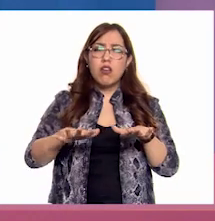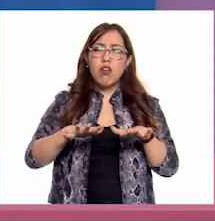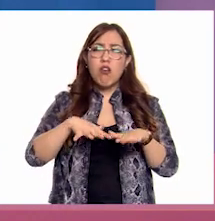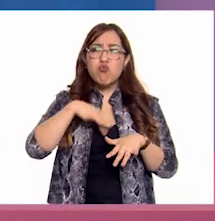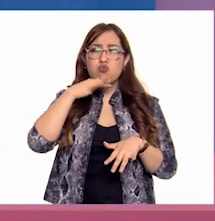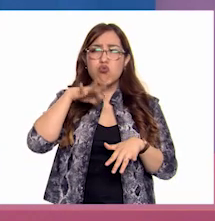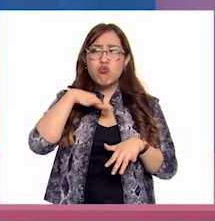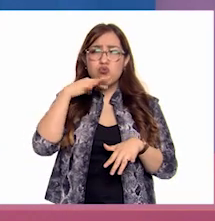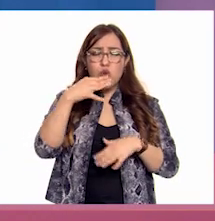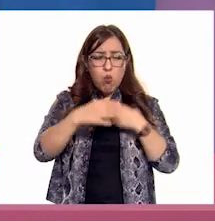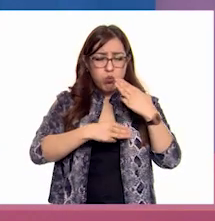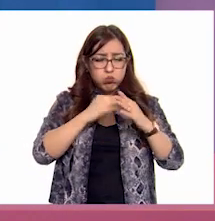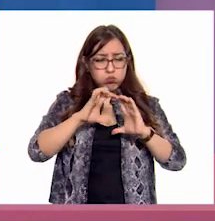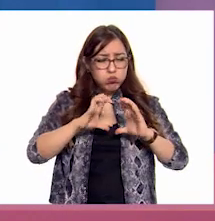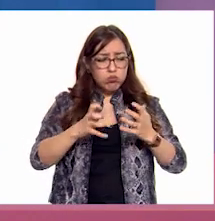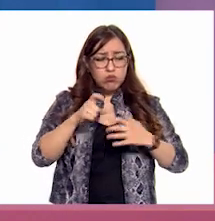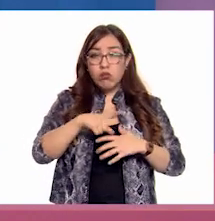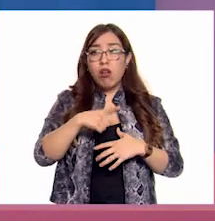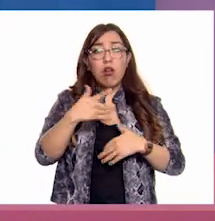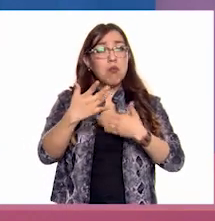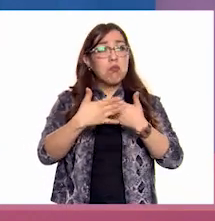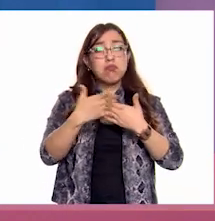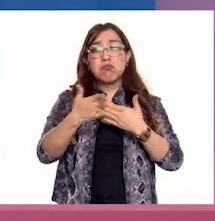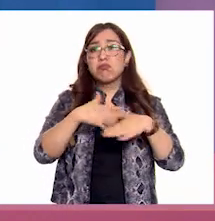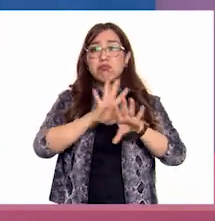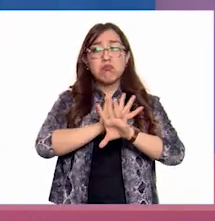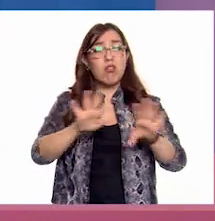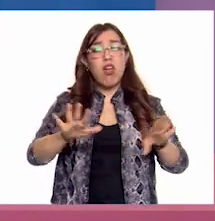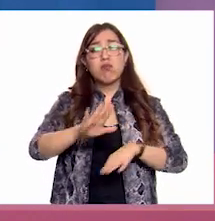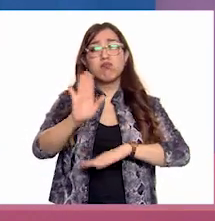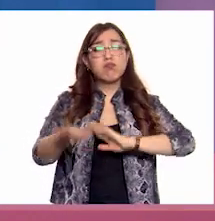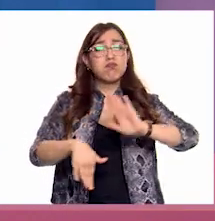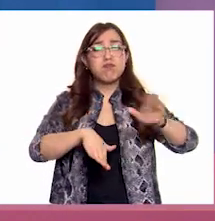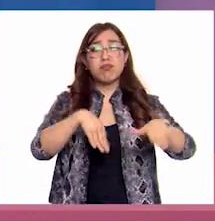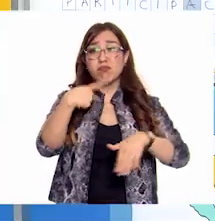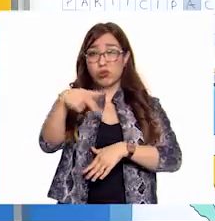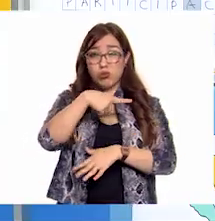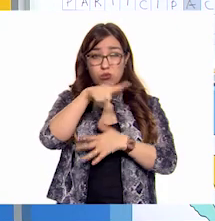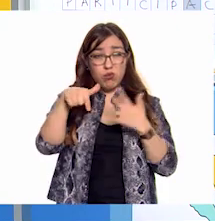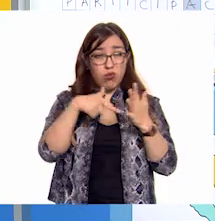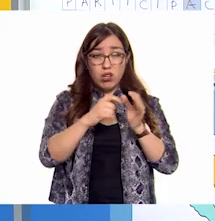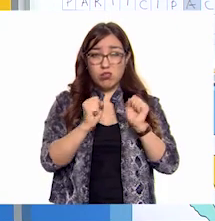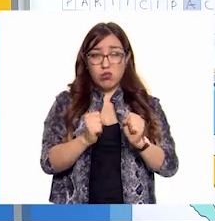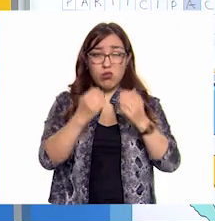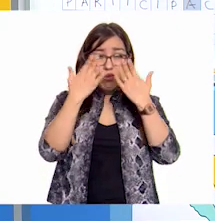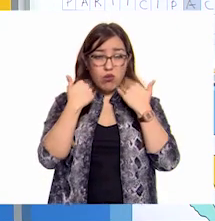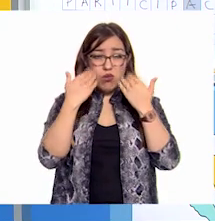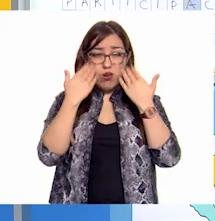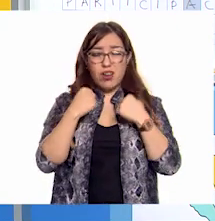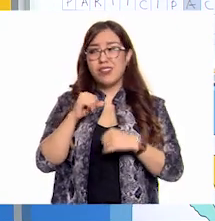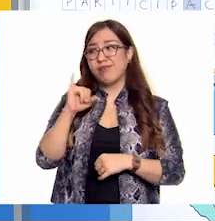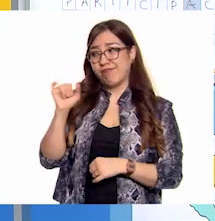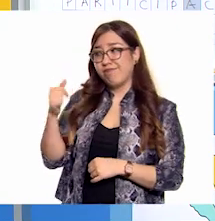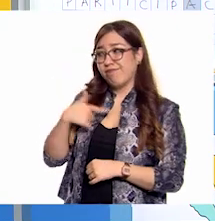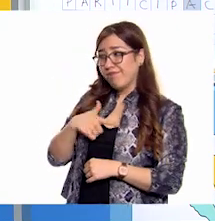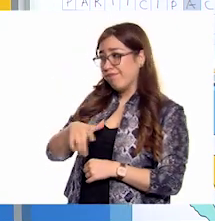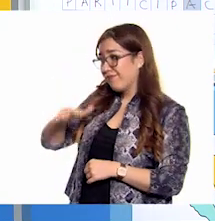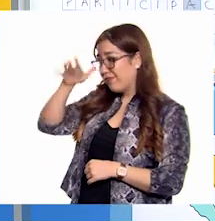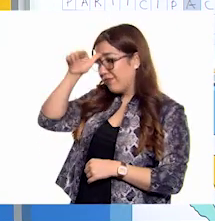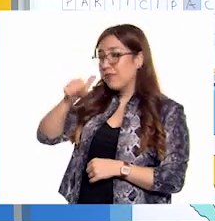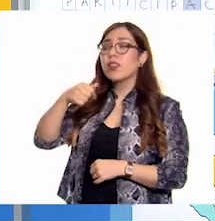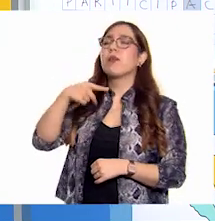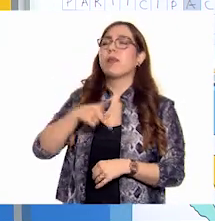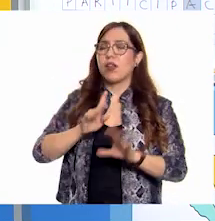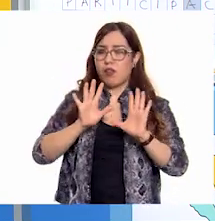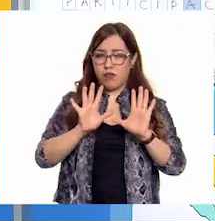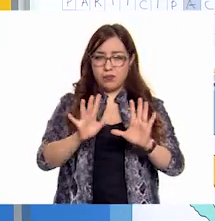tendrán un hogar seguro. ¡Ay! Realmente me preocupa. Estoy de acuerdo con ustedes, pero me quedo pensando en lo